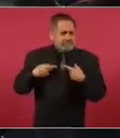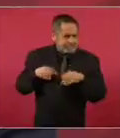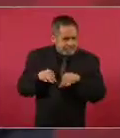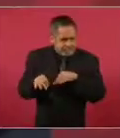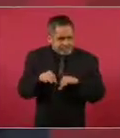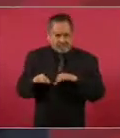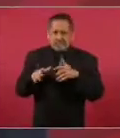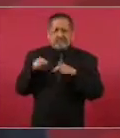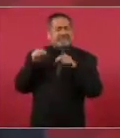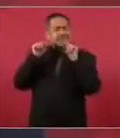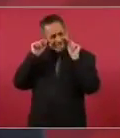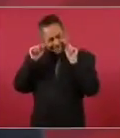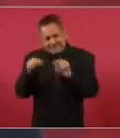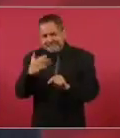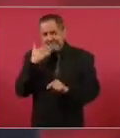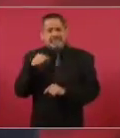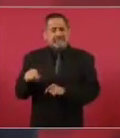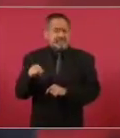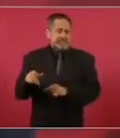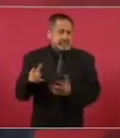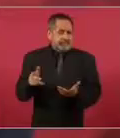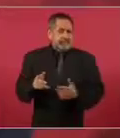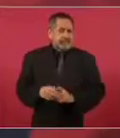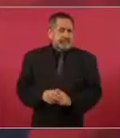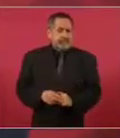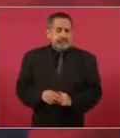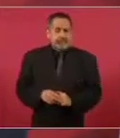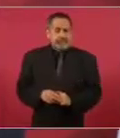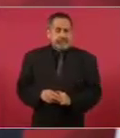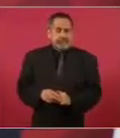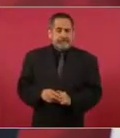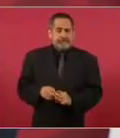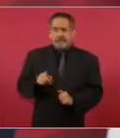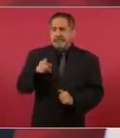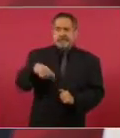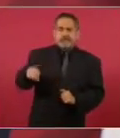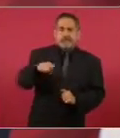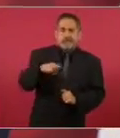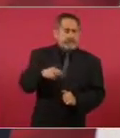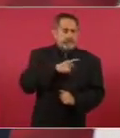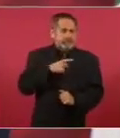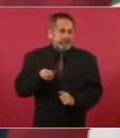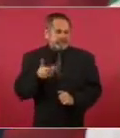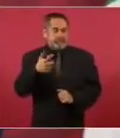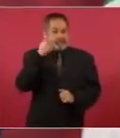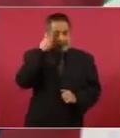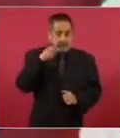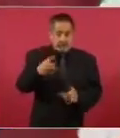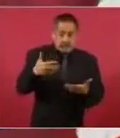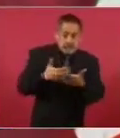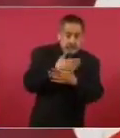que no debe de estigmatizarse